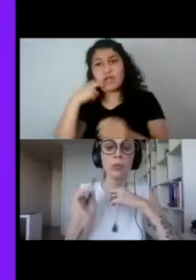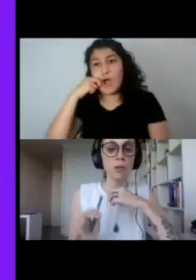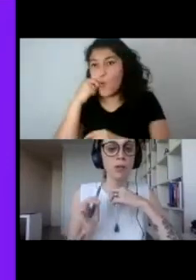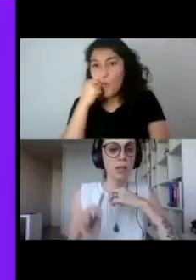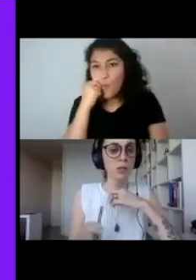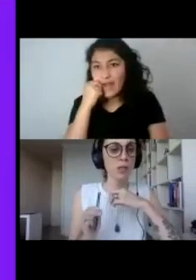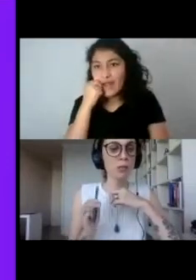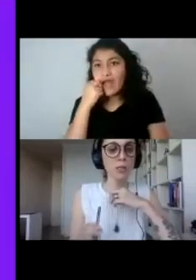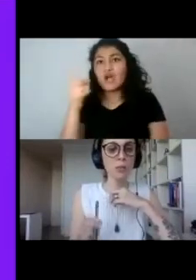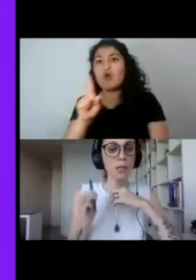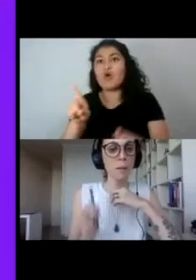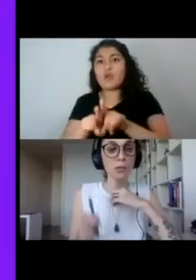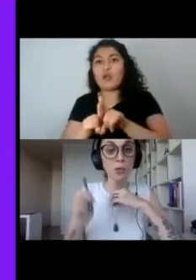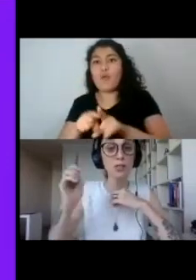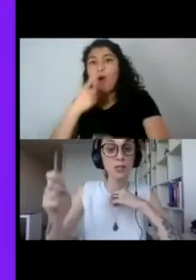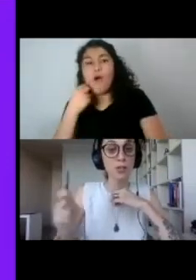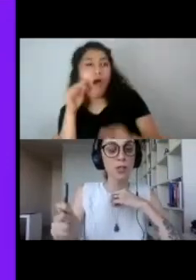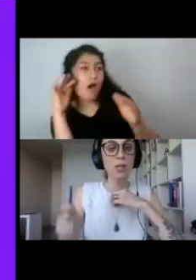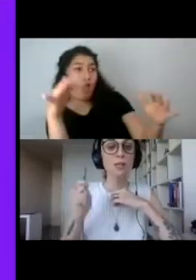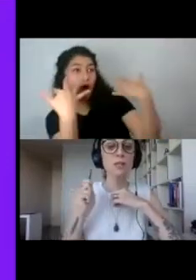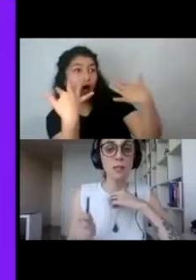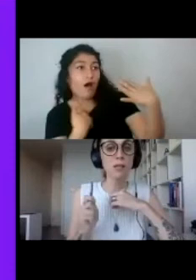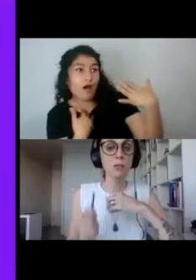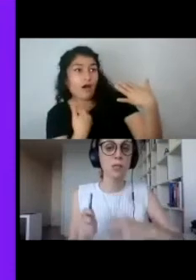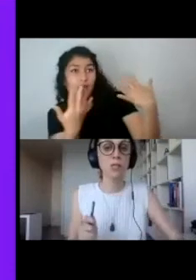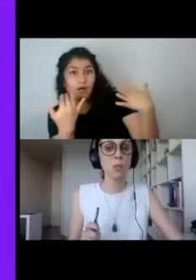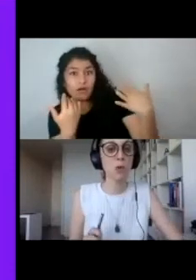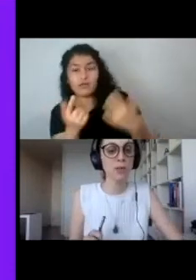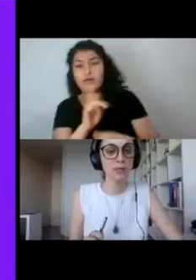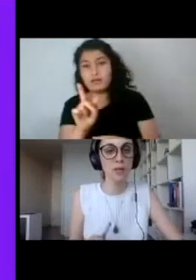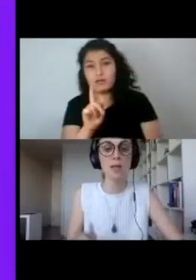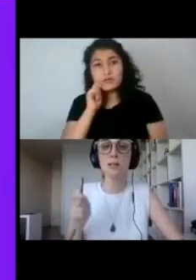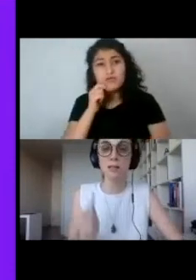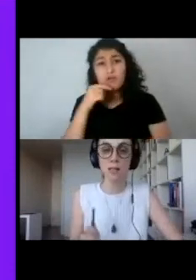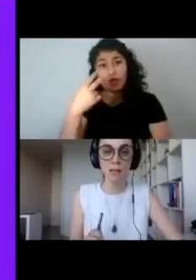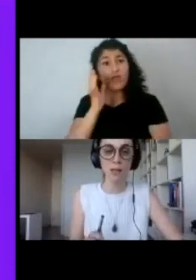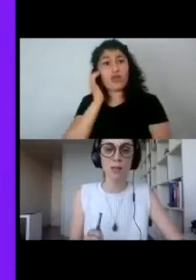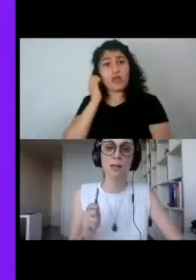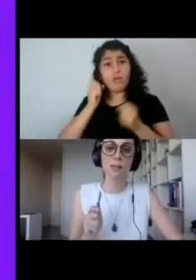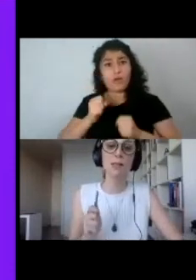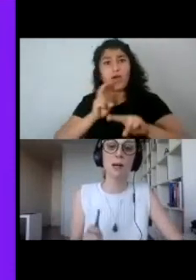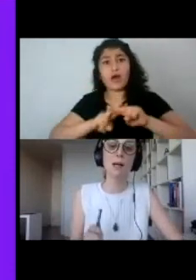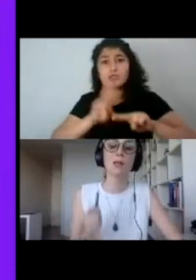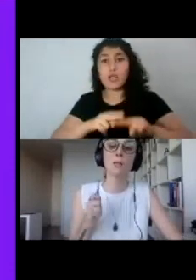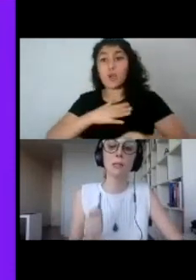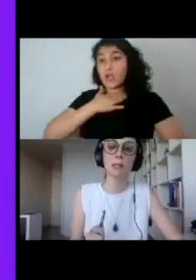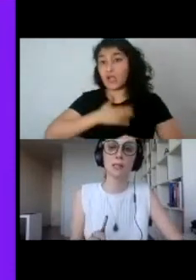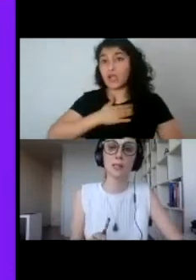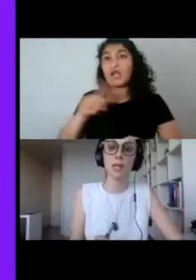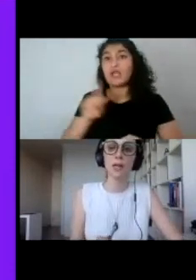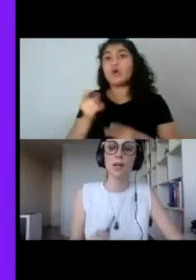asumir los riesgos de la lucha por el espacio exterior sin renunciar a sus modos de ser y sin la necesidad de